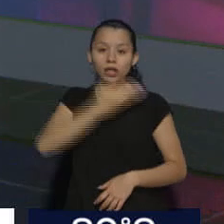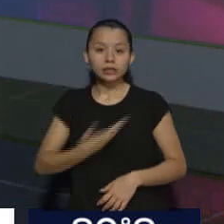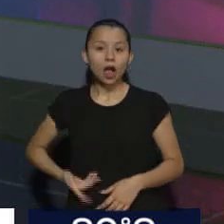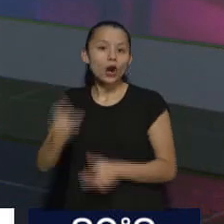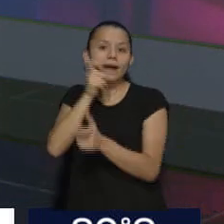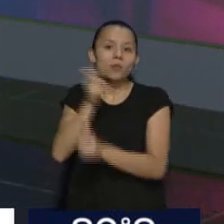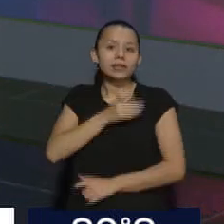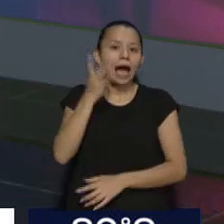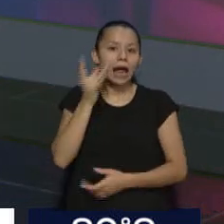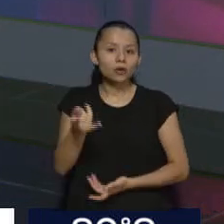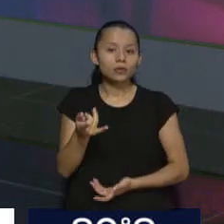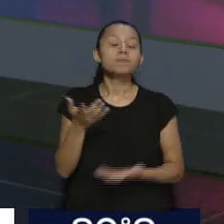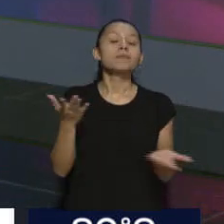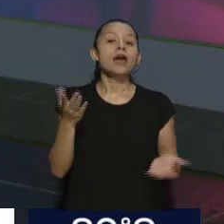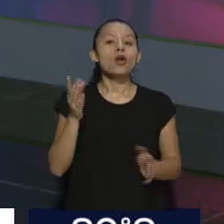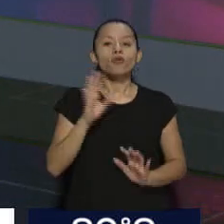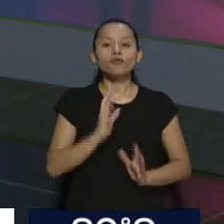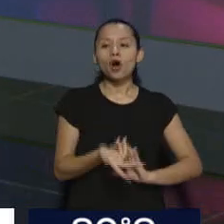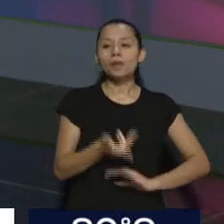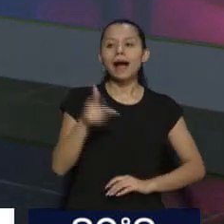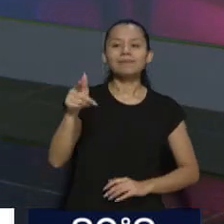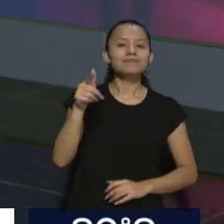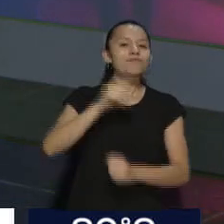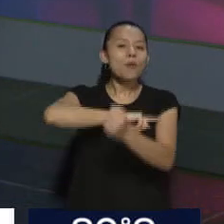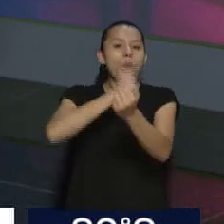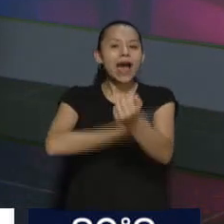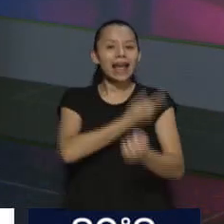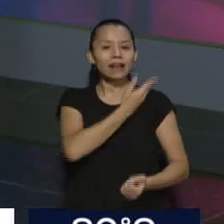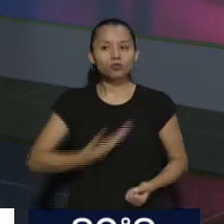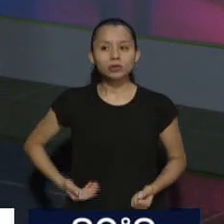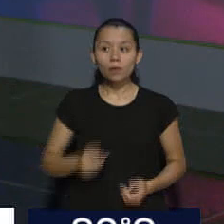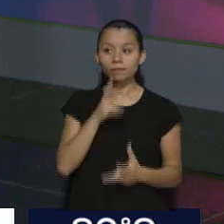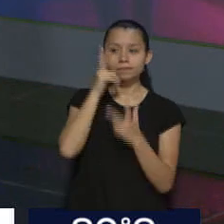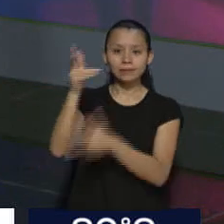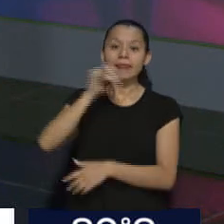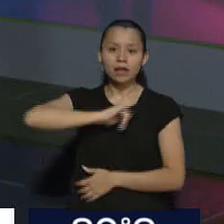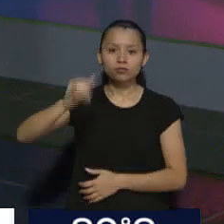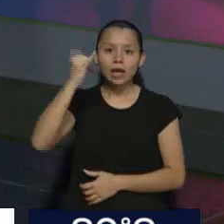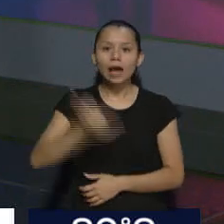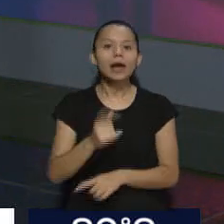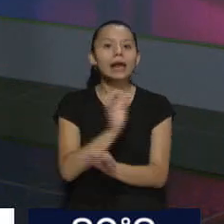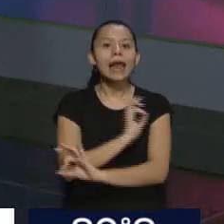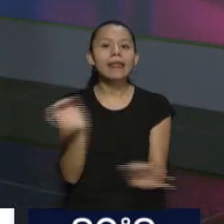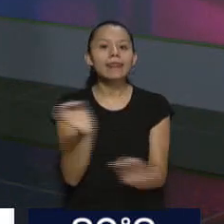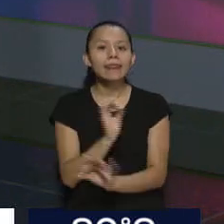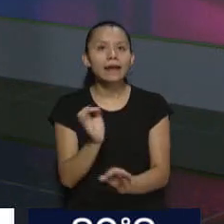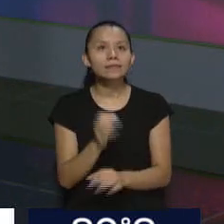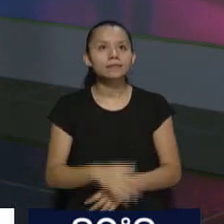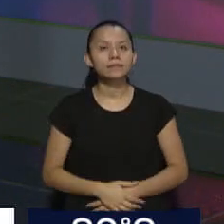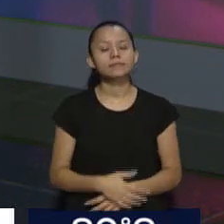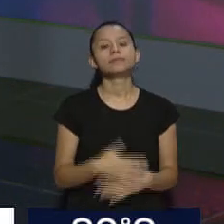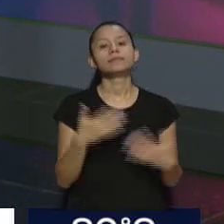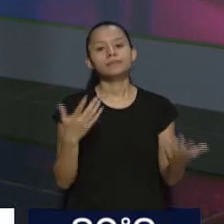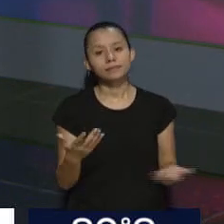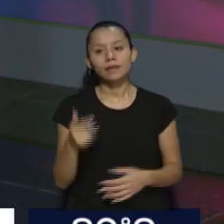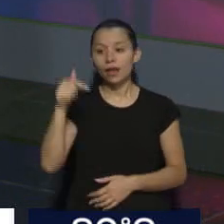No fue notificado del Poder Ejecutivo. Poder Ejecutivo. Bien, aquí interviene Rodolfo Barra. Claro. experto... En